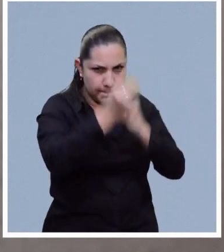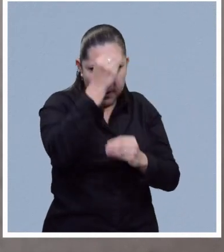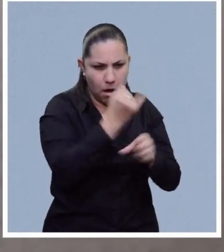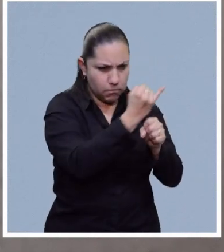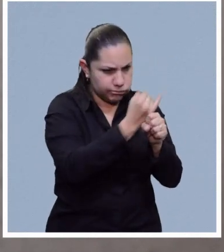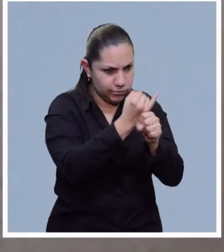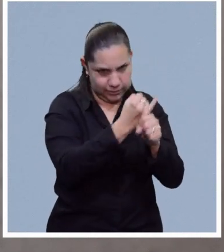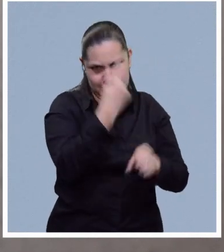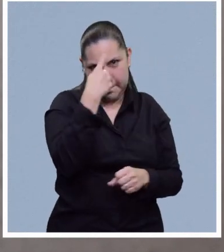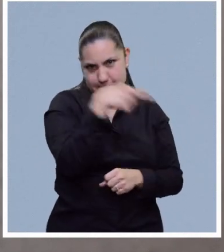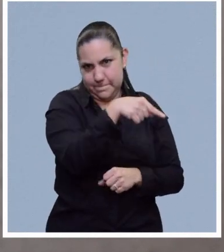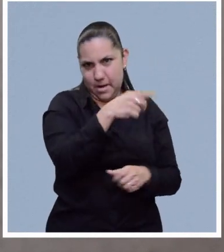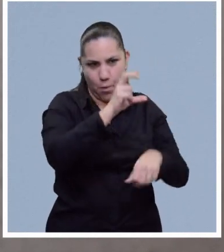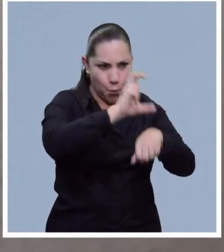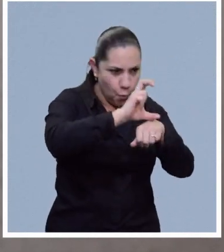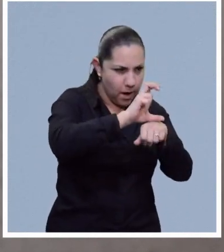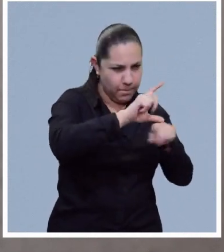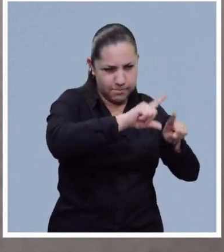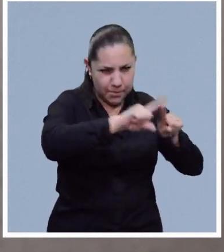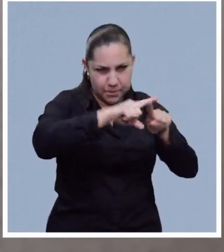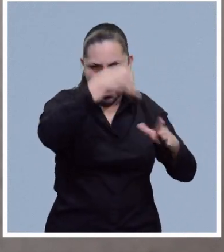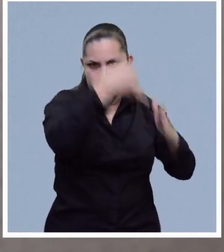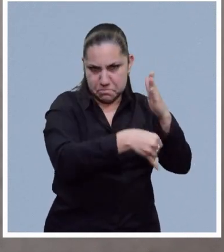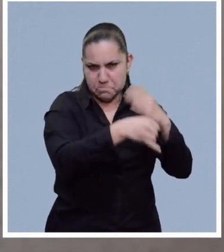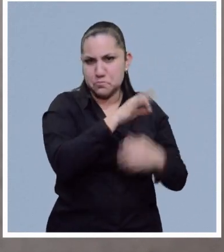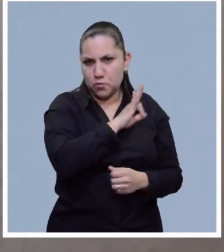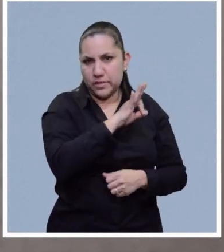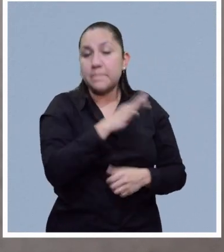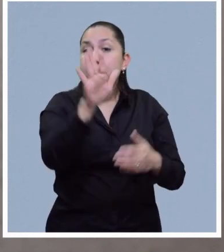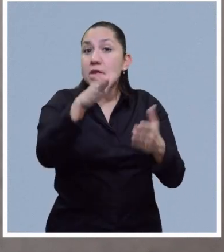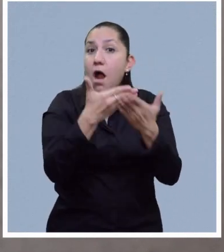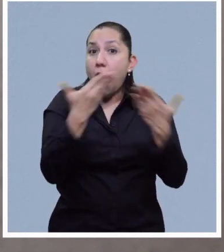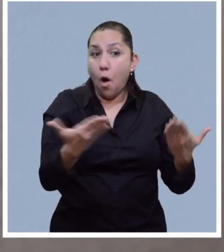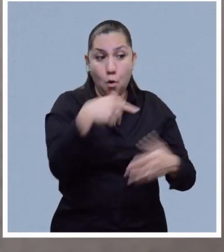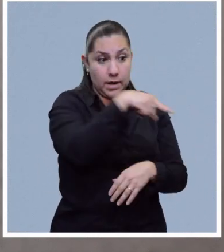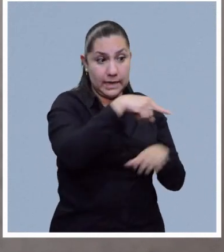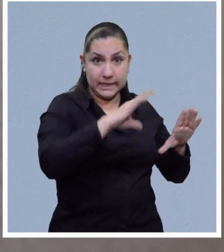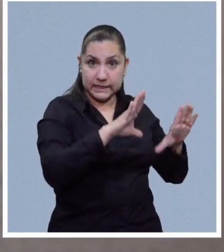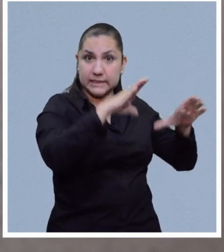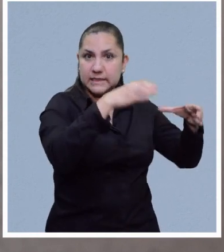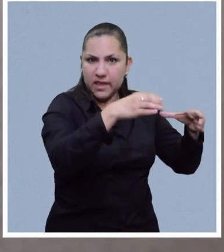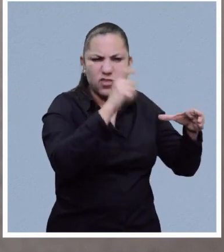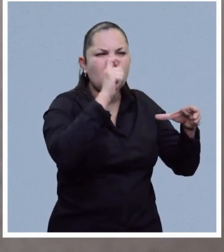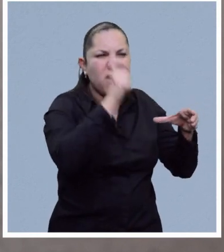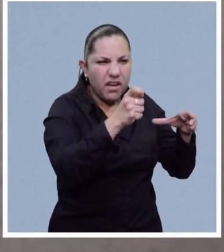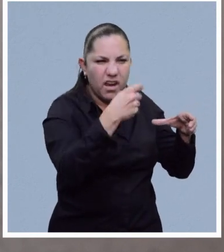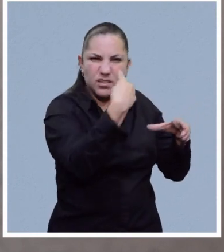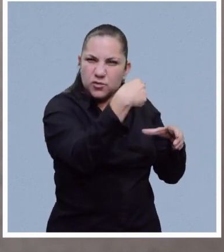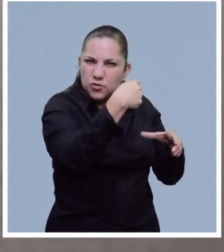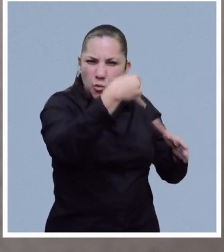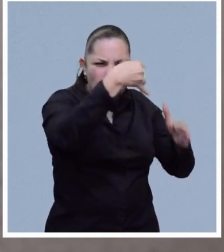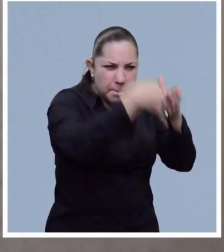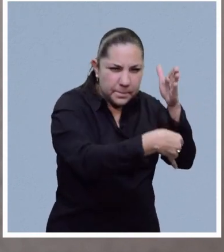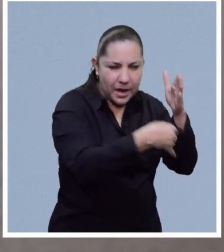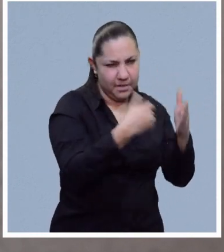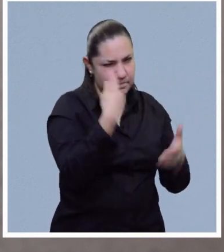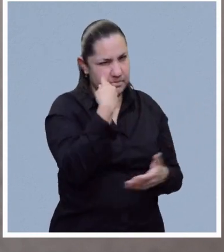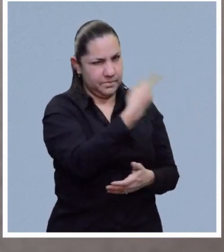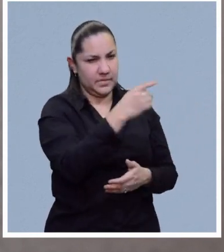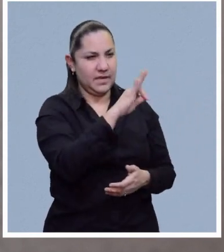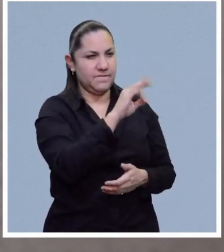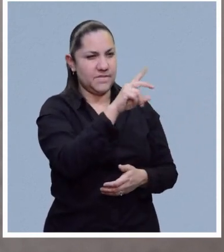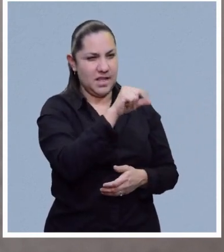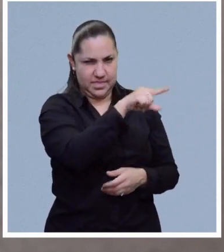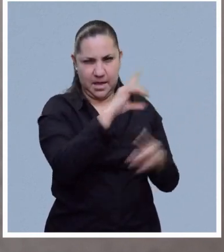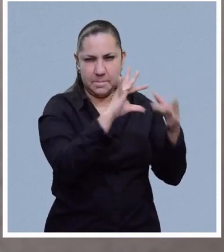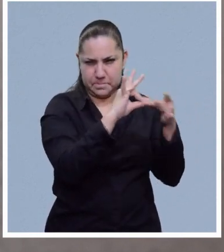familiarizados con lo que es la producción de este alimento. Pero para conocer todos los detalles y la importante labor que realiza este centro, vamos a ver la siguiente